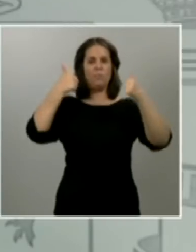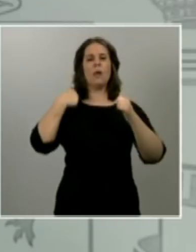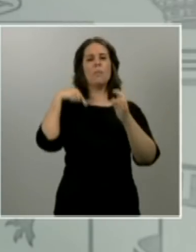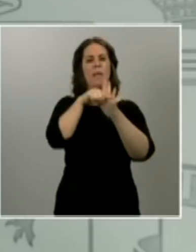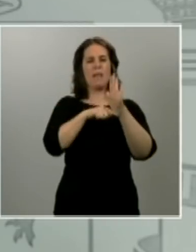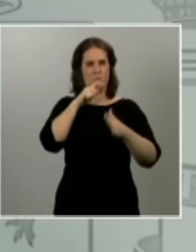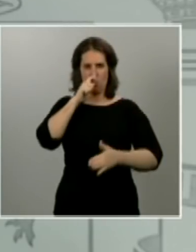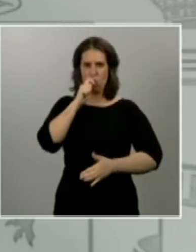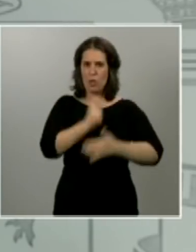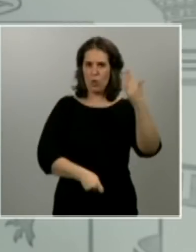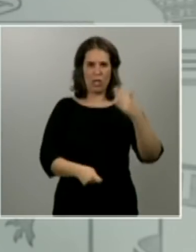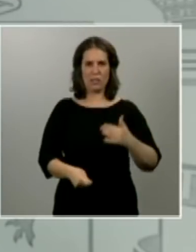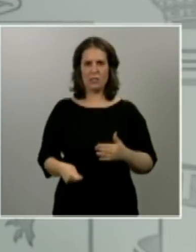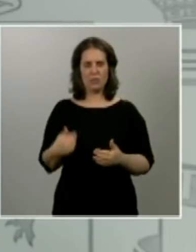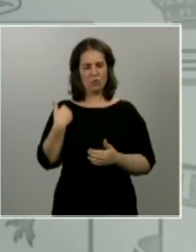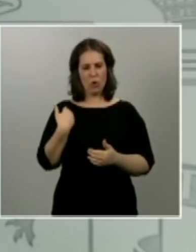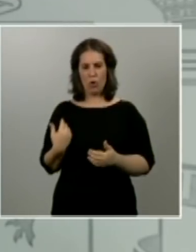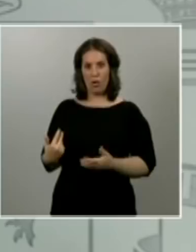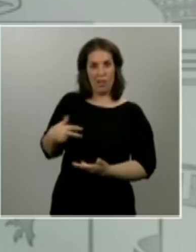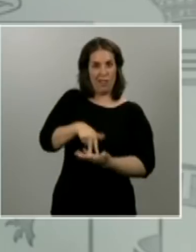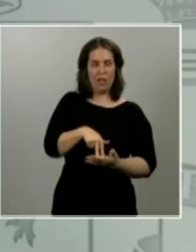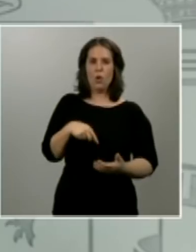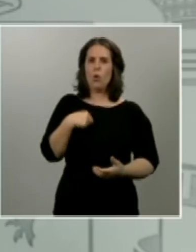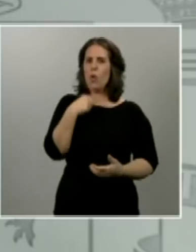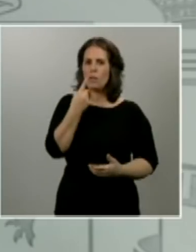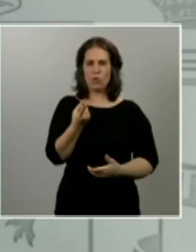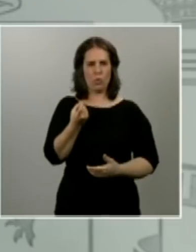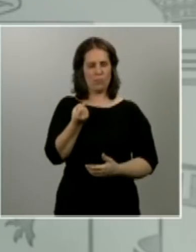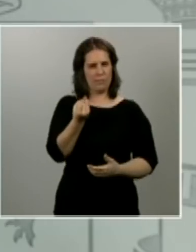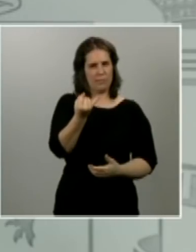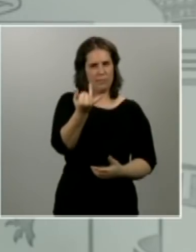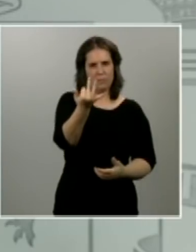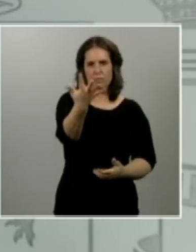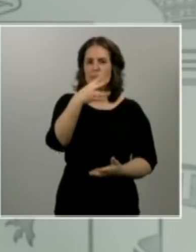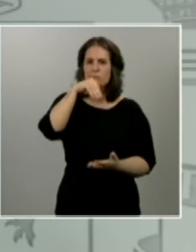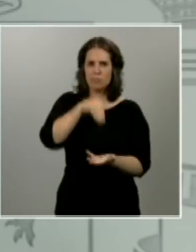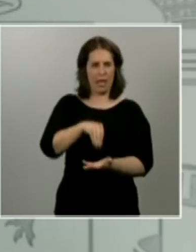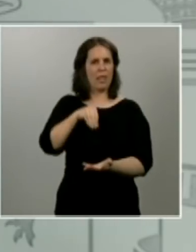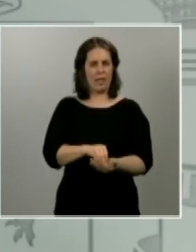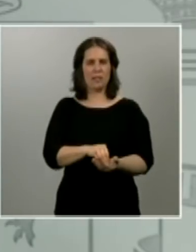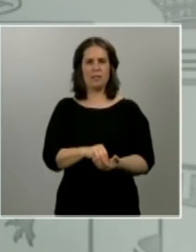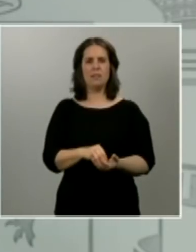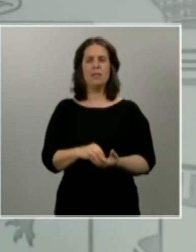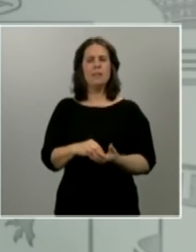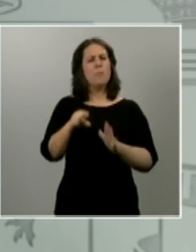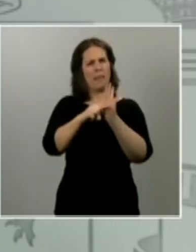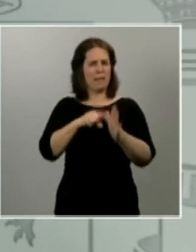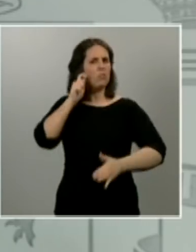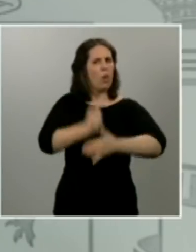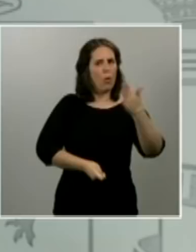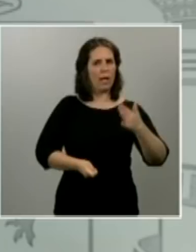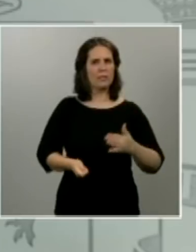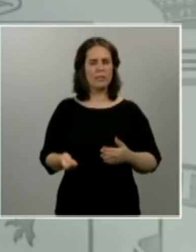en todas las ocasiones en las que he tenido la oportunidad de poder dirigirme a vosotros y vosotras, medidas muy duras, que restringían la